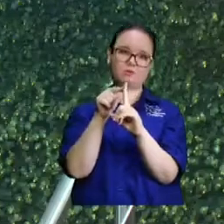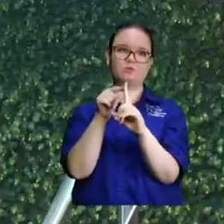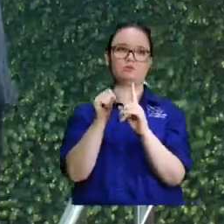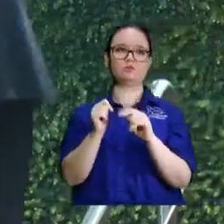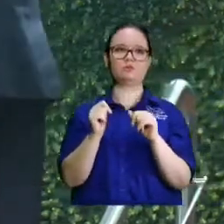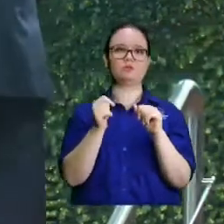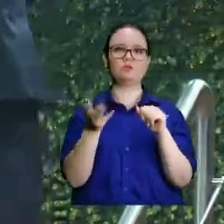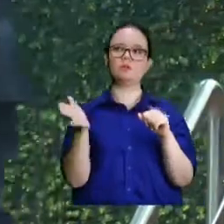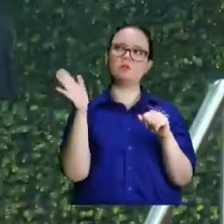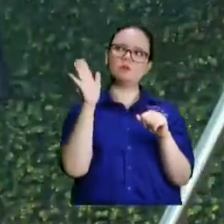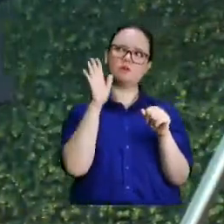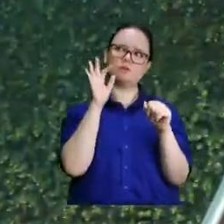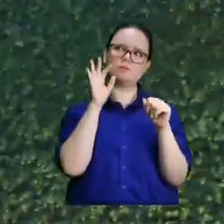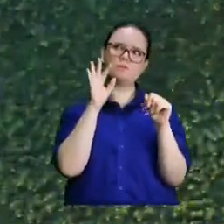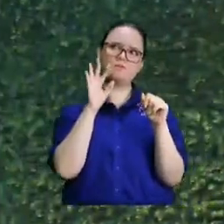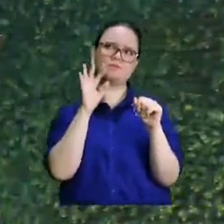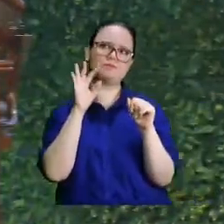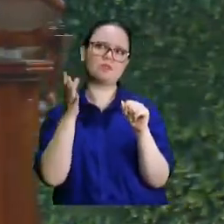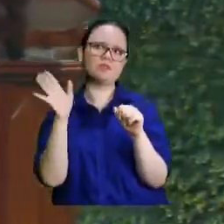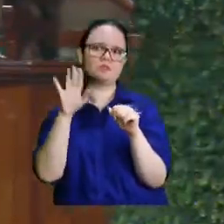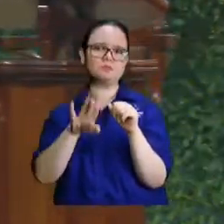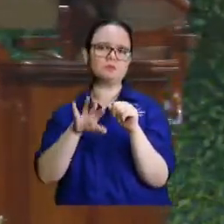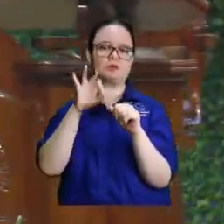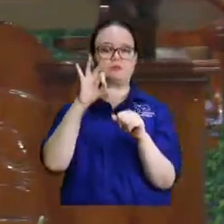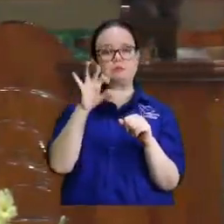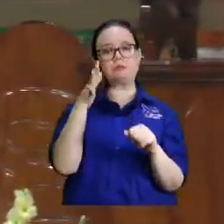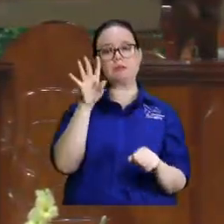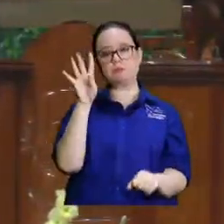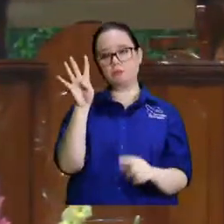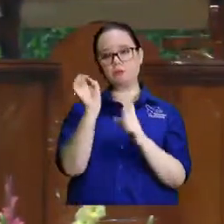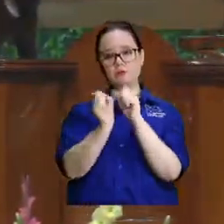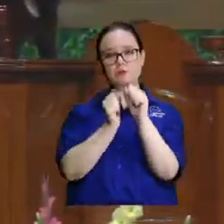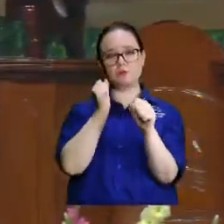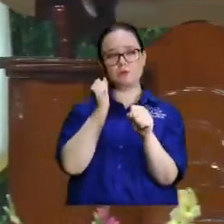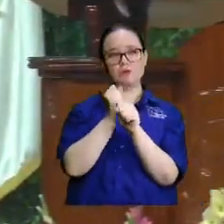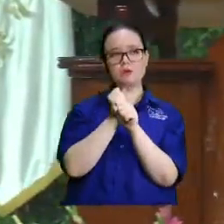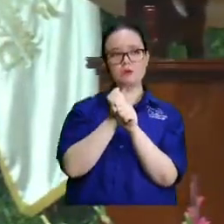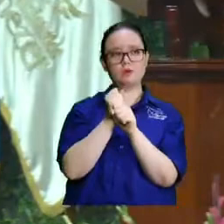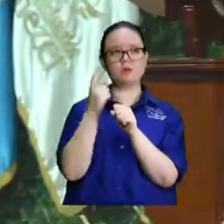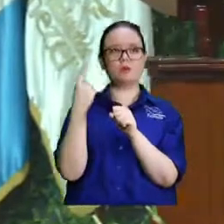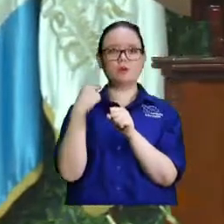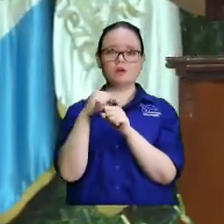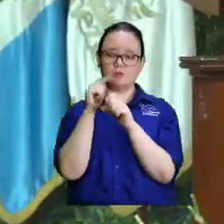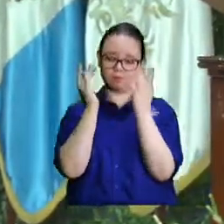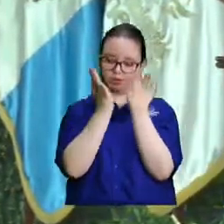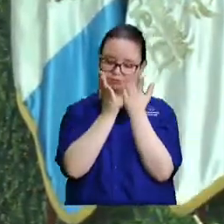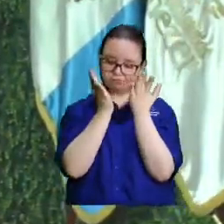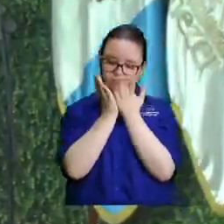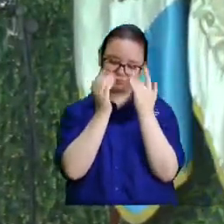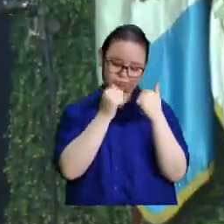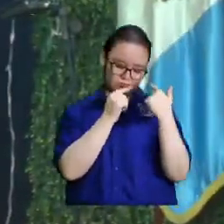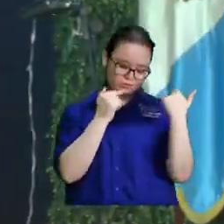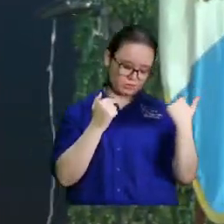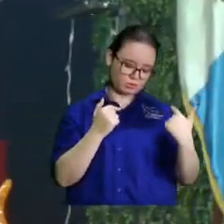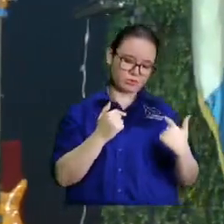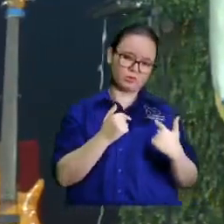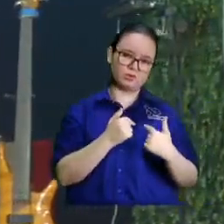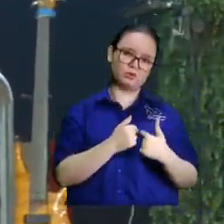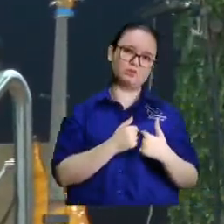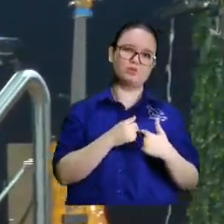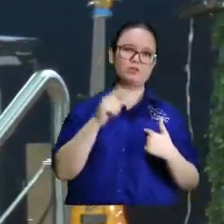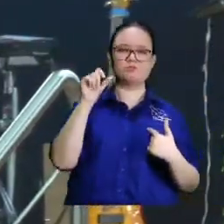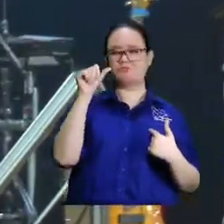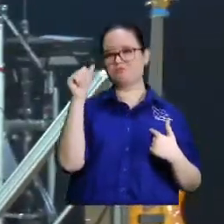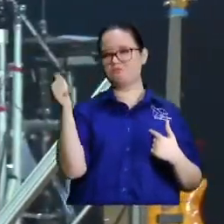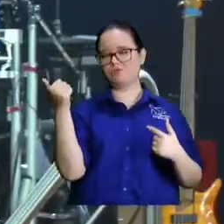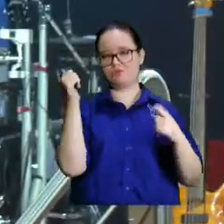después unos 3 o 4 años para ser cardiólogo o para ser nefrólogo o